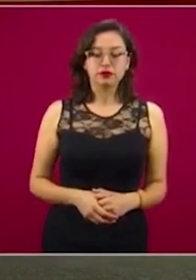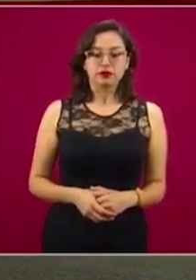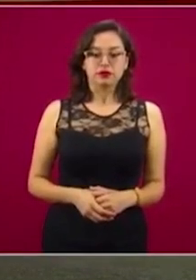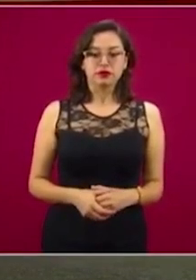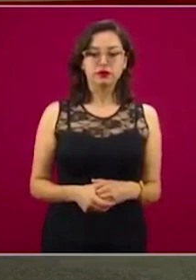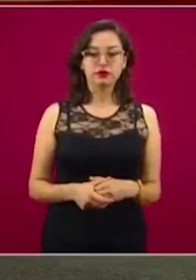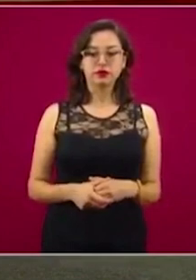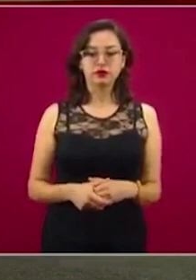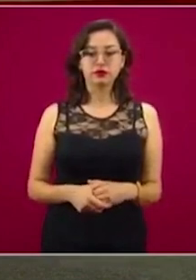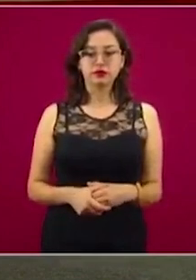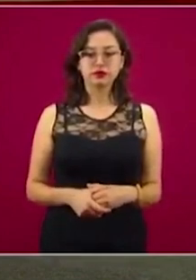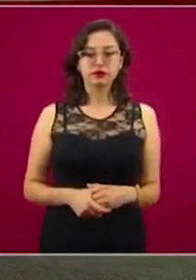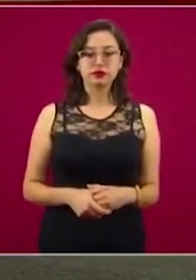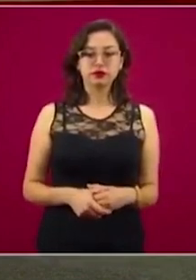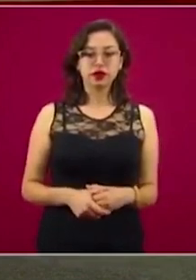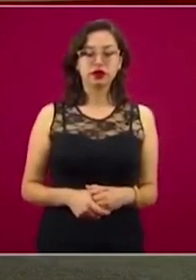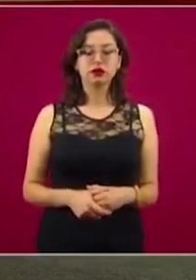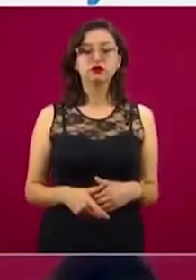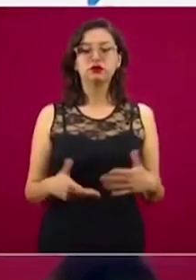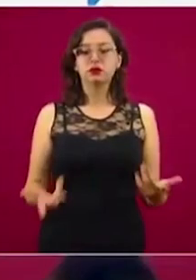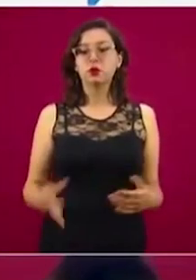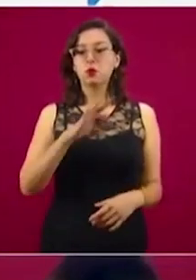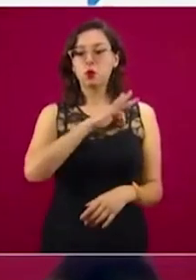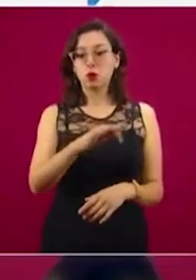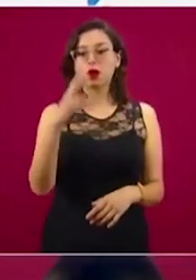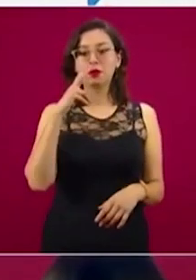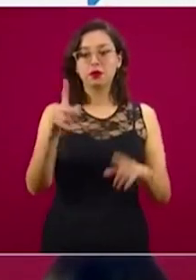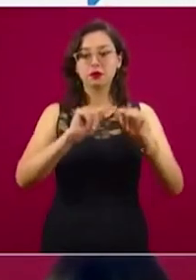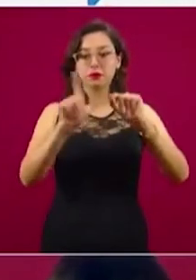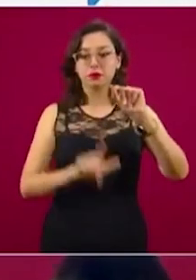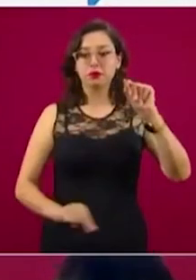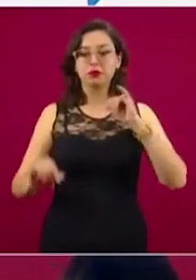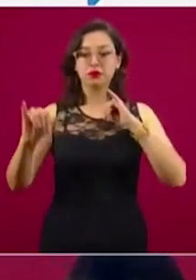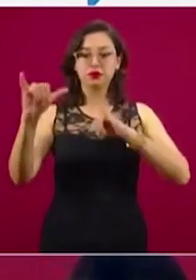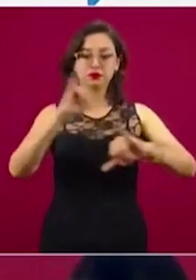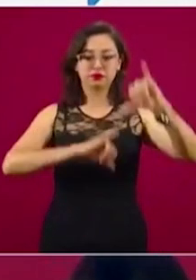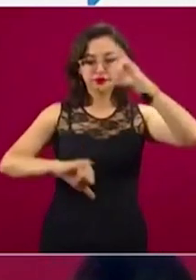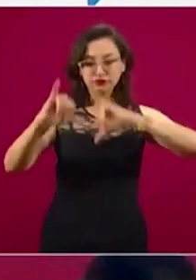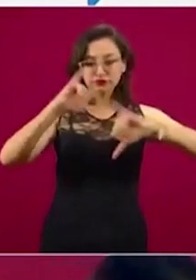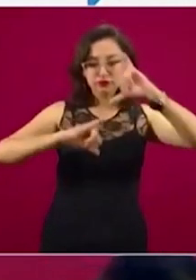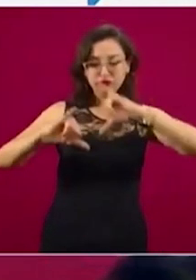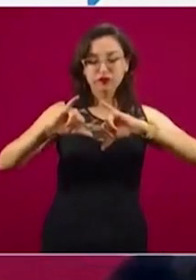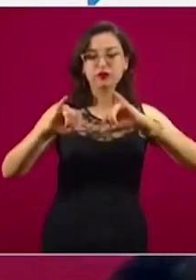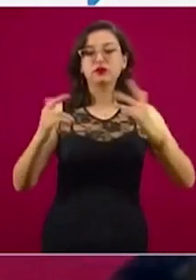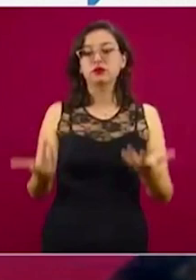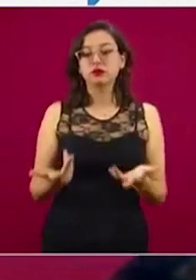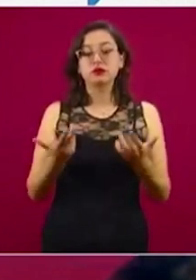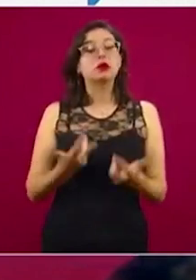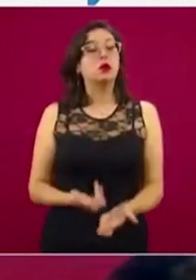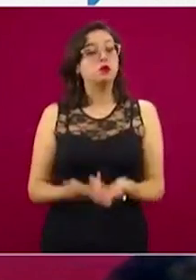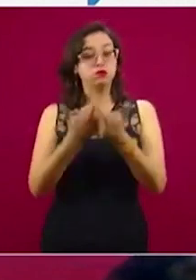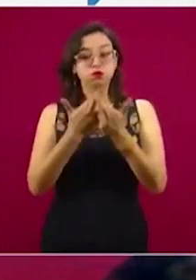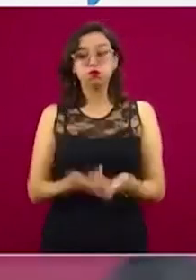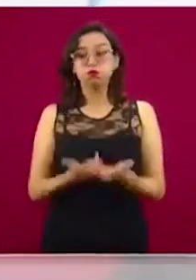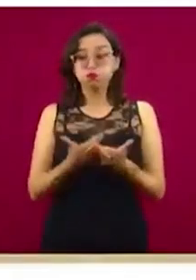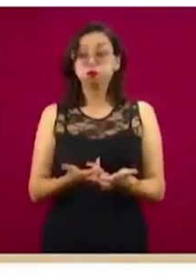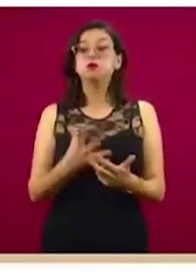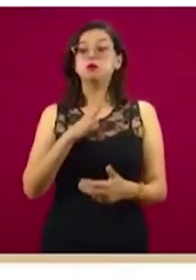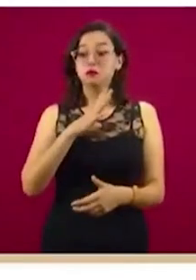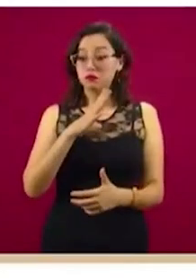ilustra la distribución de los laboratorios. Nuestra Red Nacional de Laboratorios de Salud Pública es muy robusta, México desde